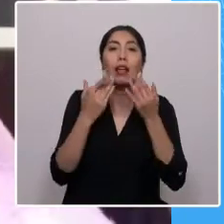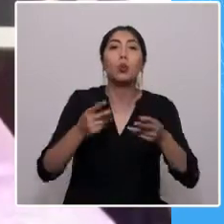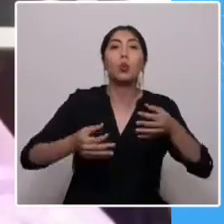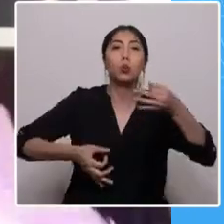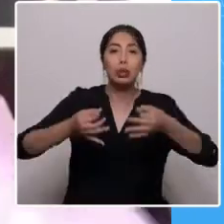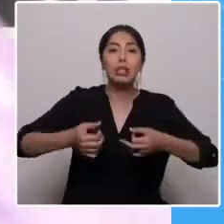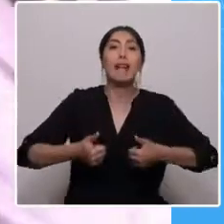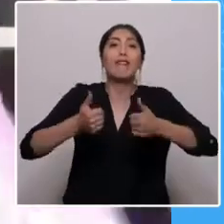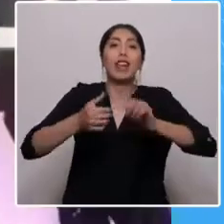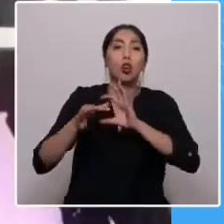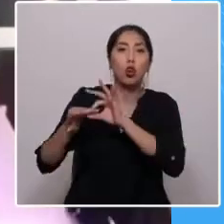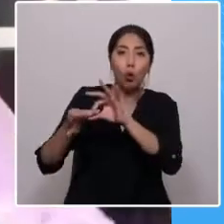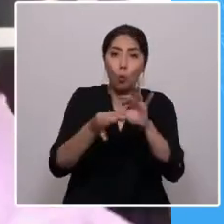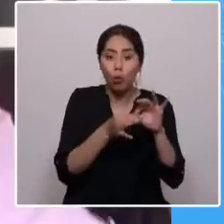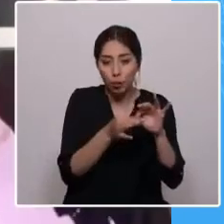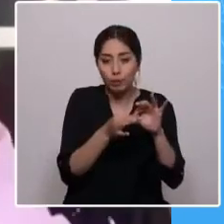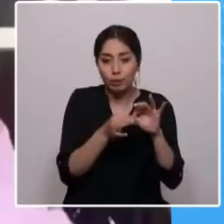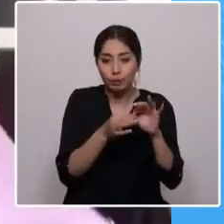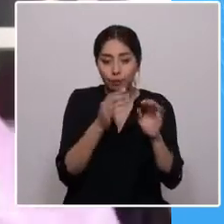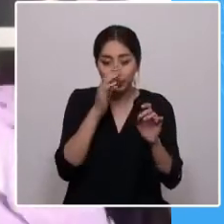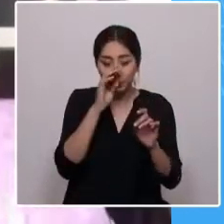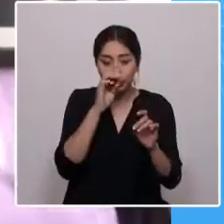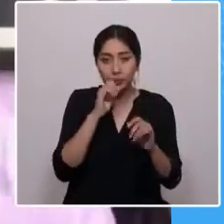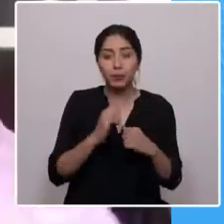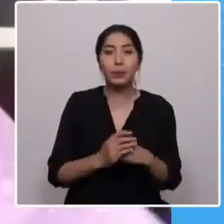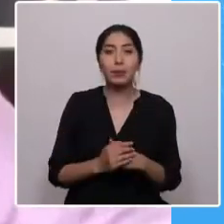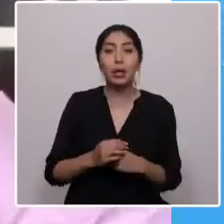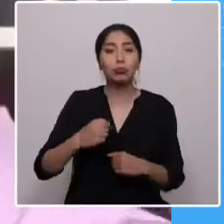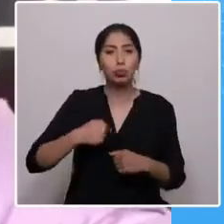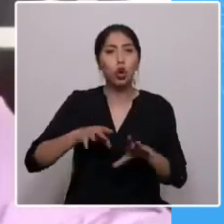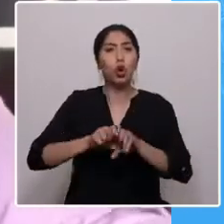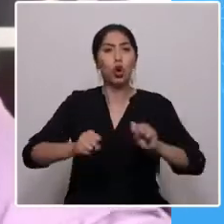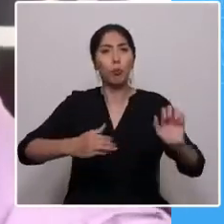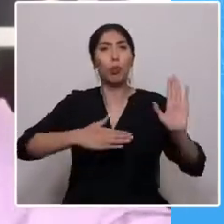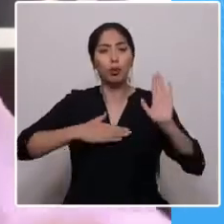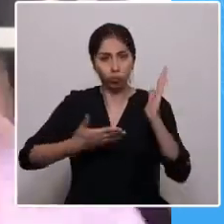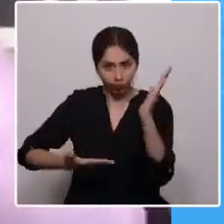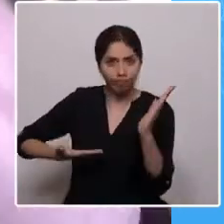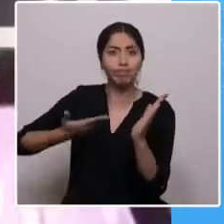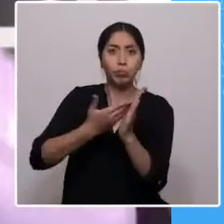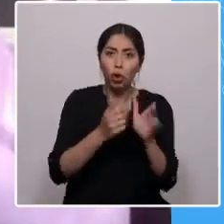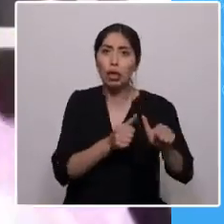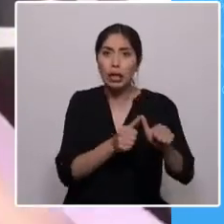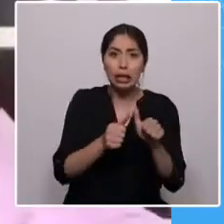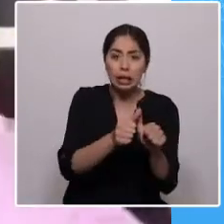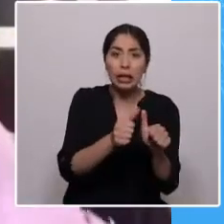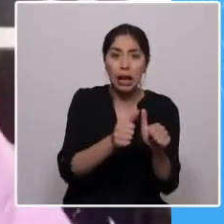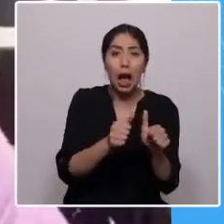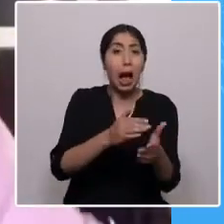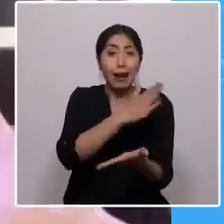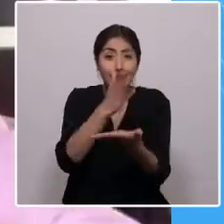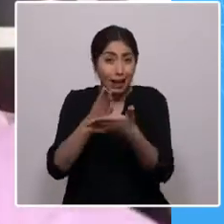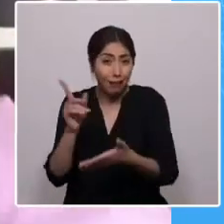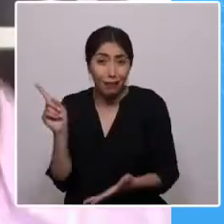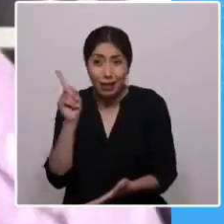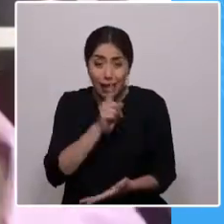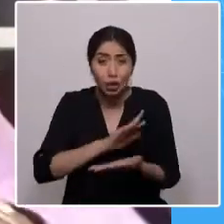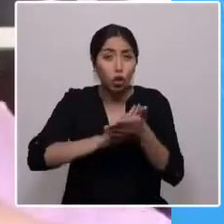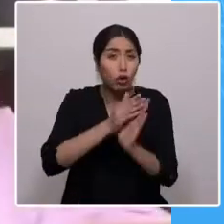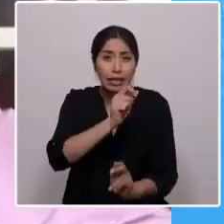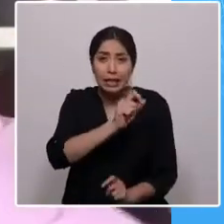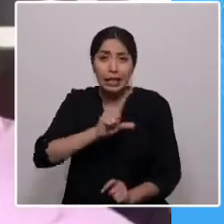por todo el interior, de frente a mi pueblo, me comprometo a proponer y dirigir institucionalmente y hasta el final, iniciativas como la